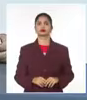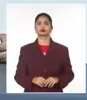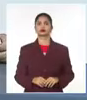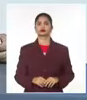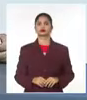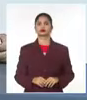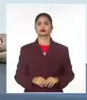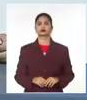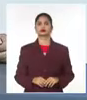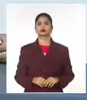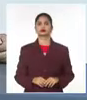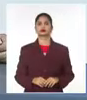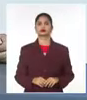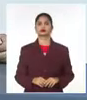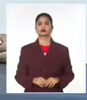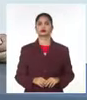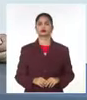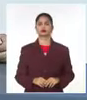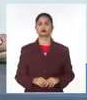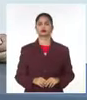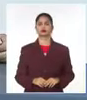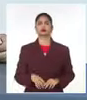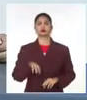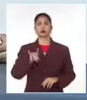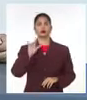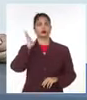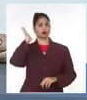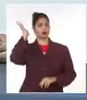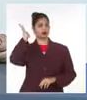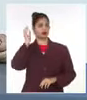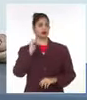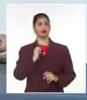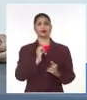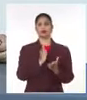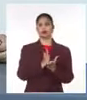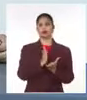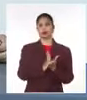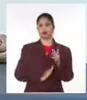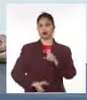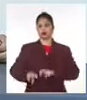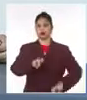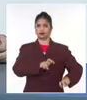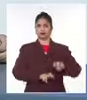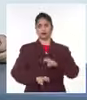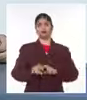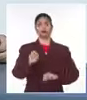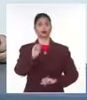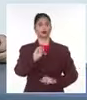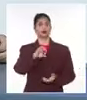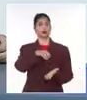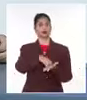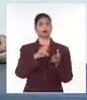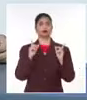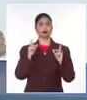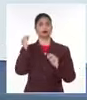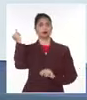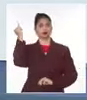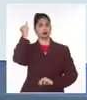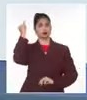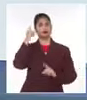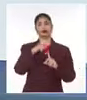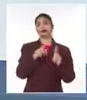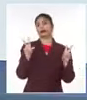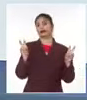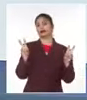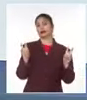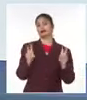Y la novena conferencia de estudios estratégicos que organiza el Centro de Investigaciones de Política Internacional tiene como tema central el